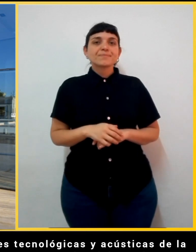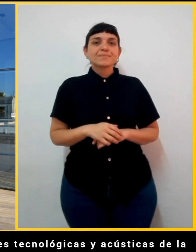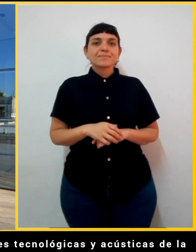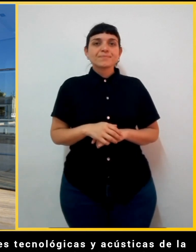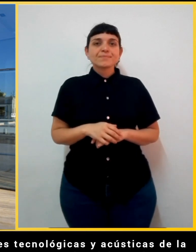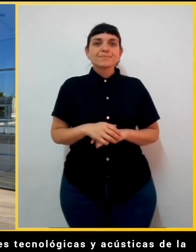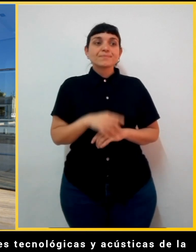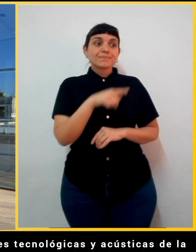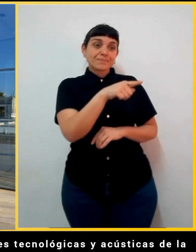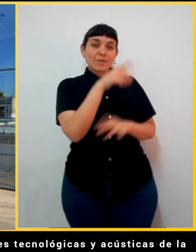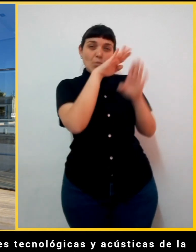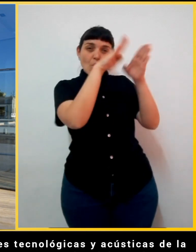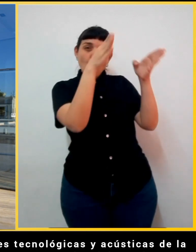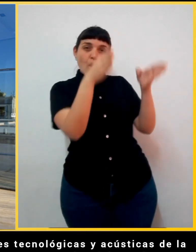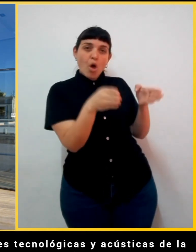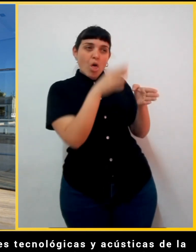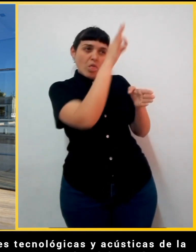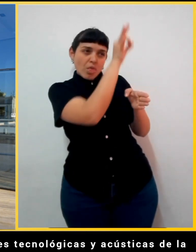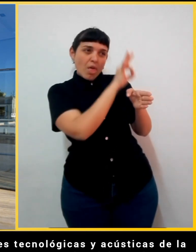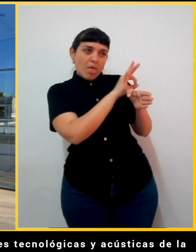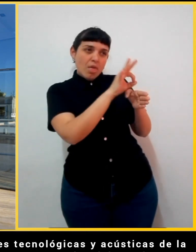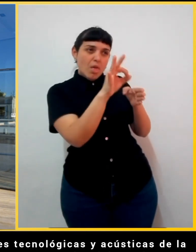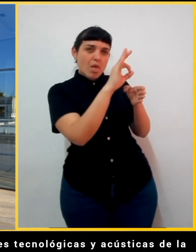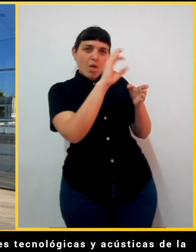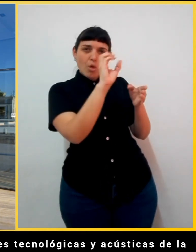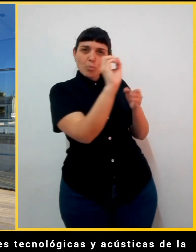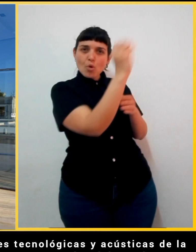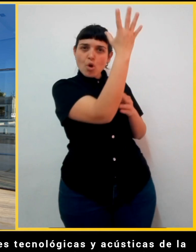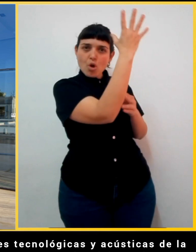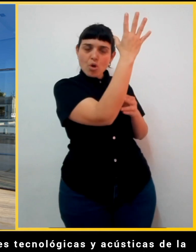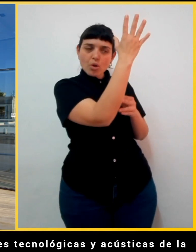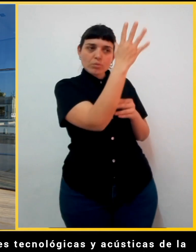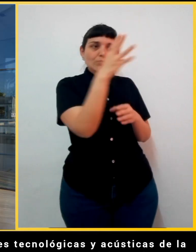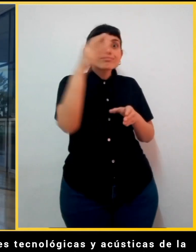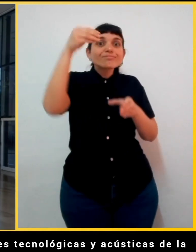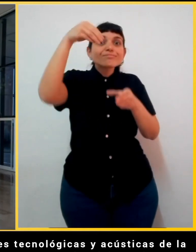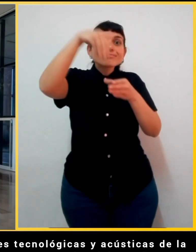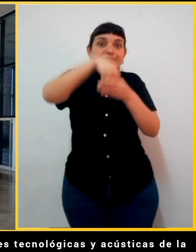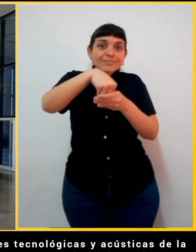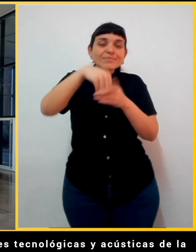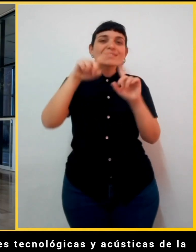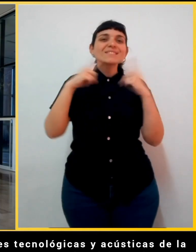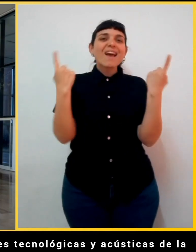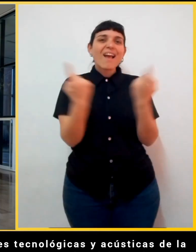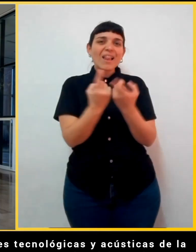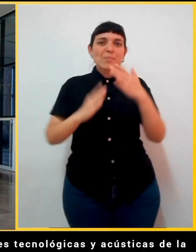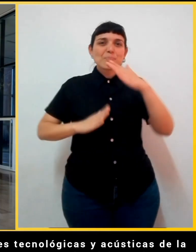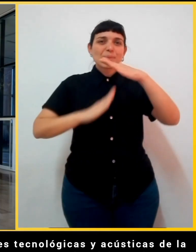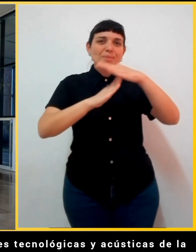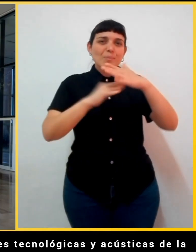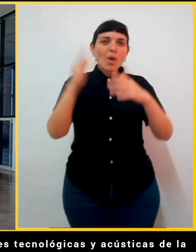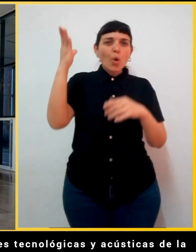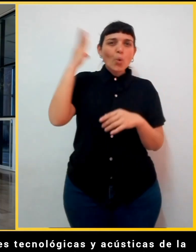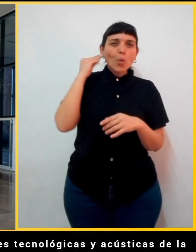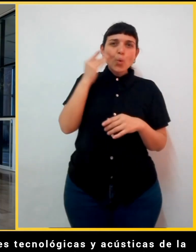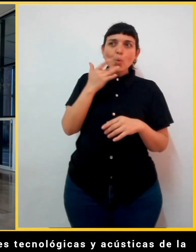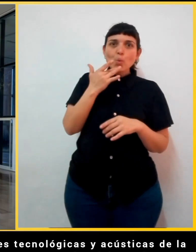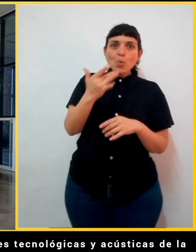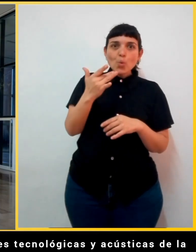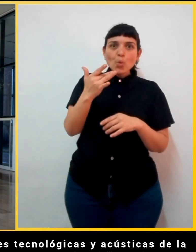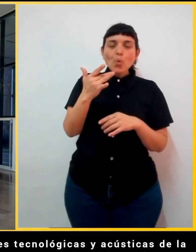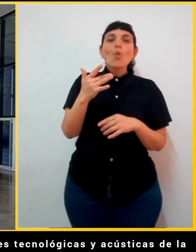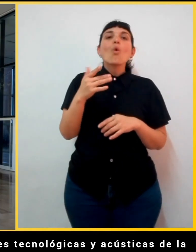Su moderno diseño y las excepcionales condiciones tecnológicas y acústicas de la sala